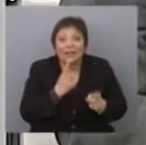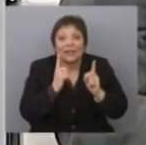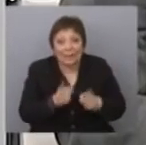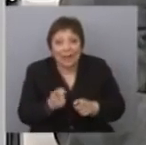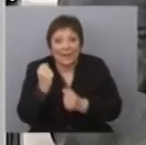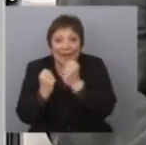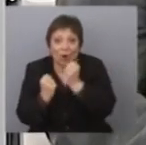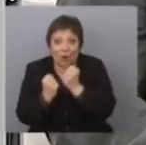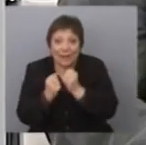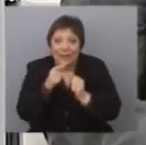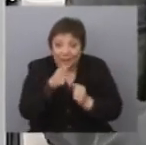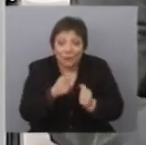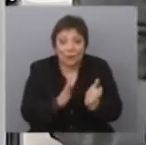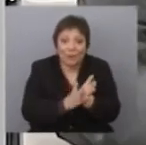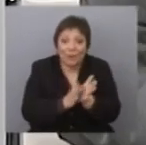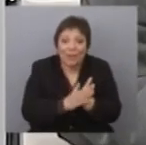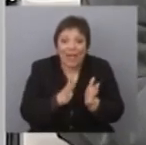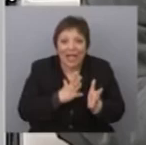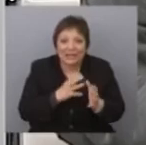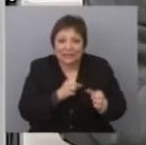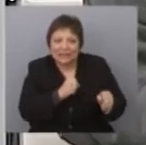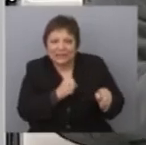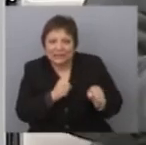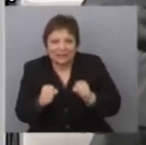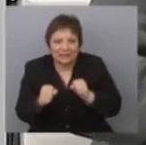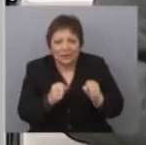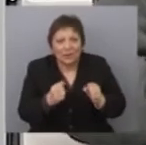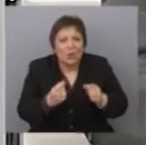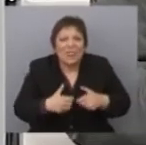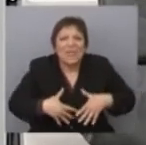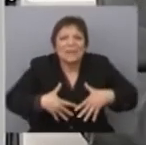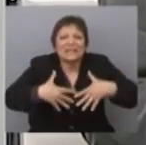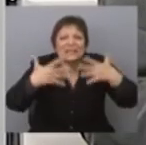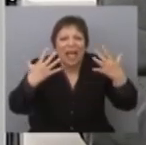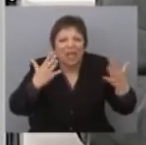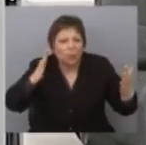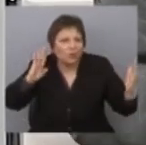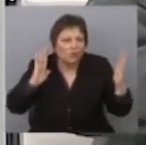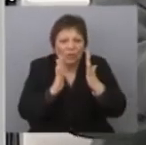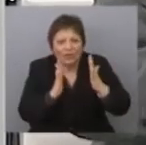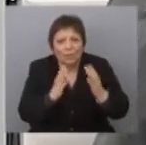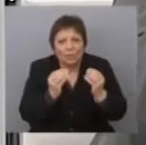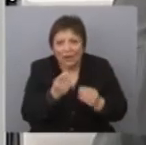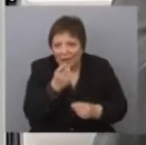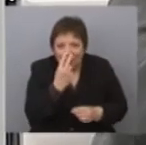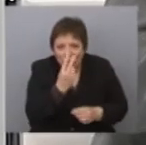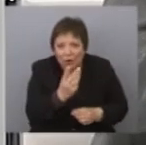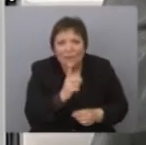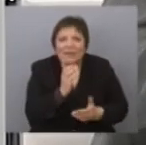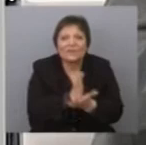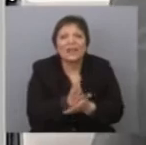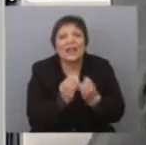en clave económica. Y eso demuestra la tensión, algo demasiado exagerado en cuanto a la confrontación. Porque uno no ve al final